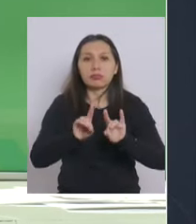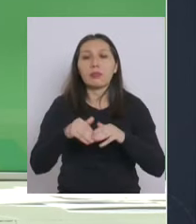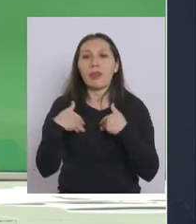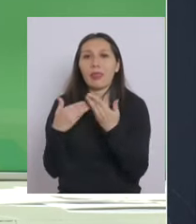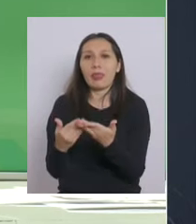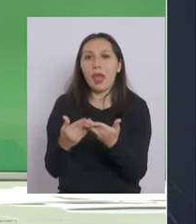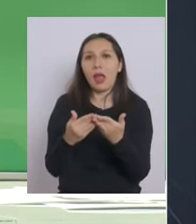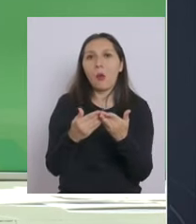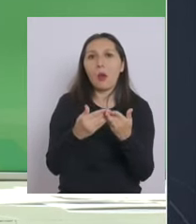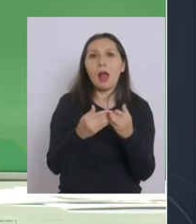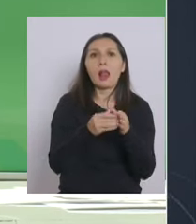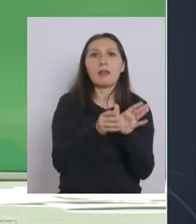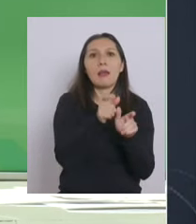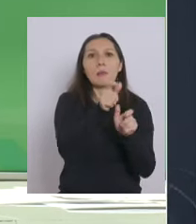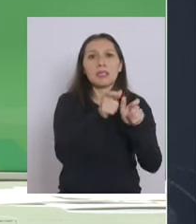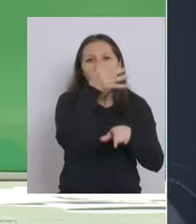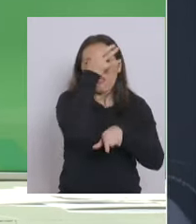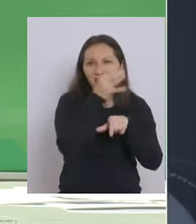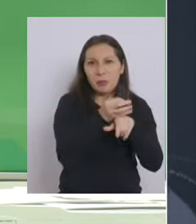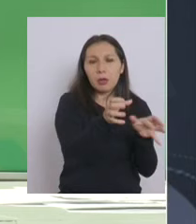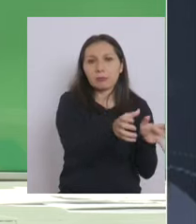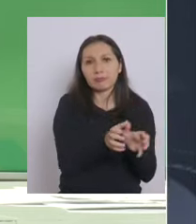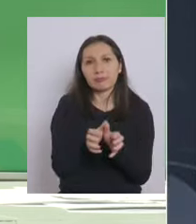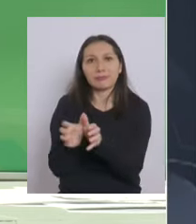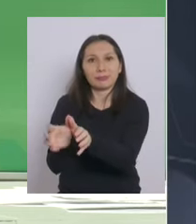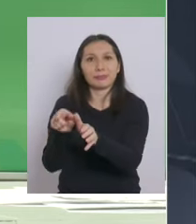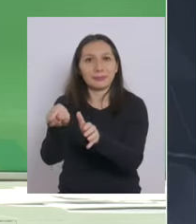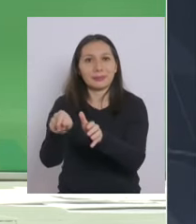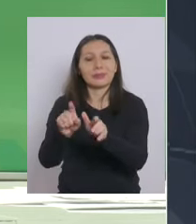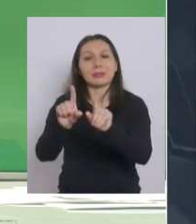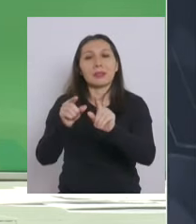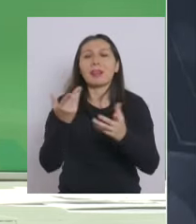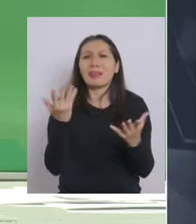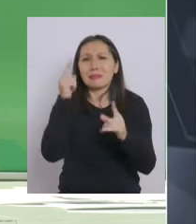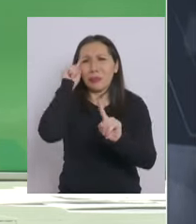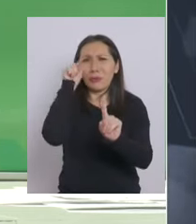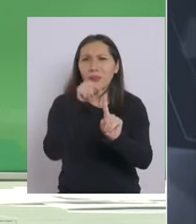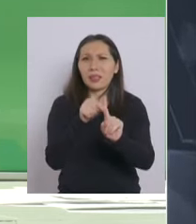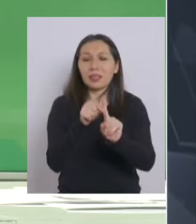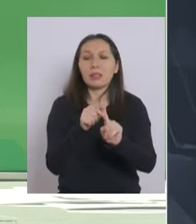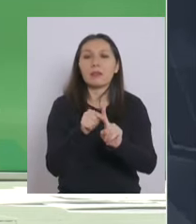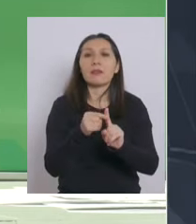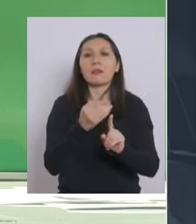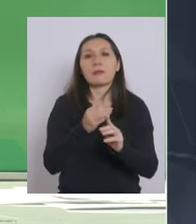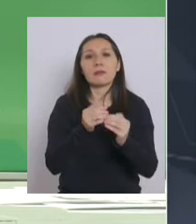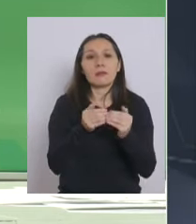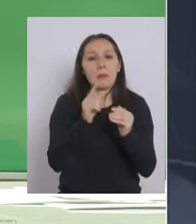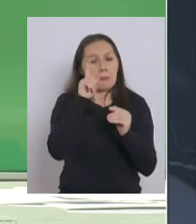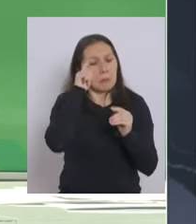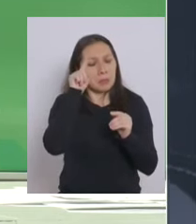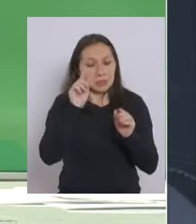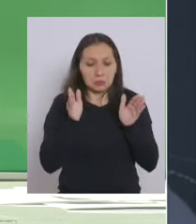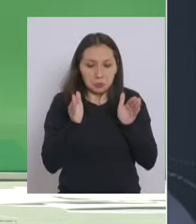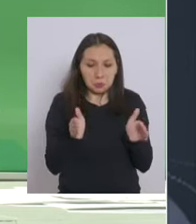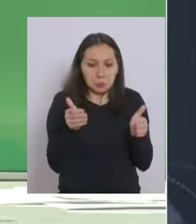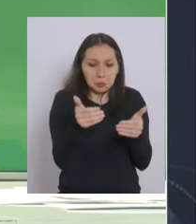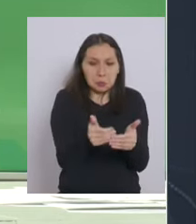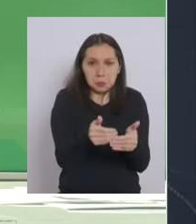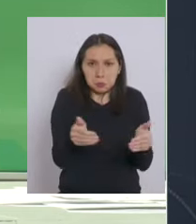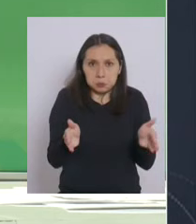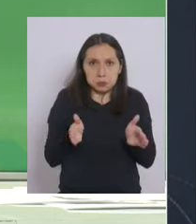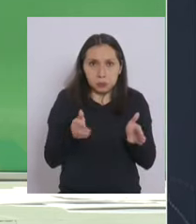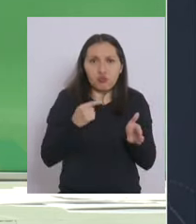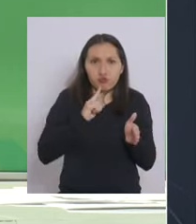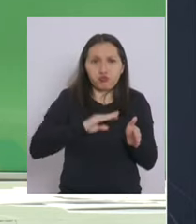asignando estos paquetes de patología el objetivo de esto es justamente ir más allá de la capacidad